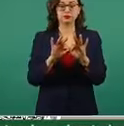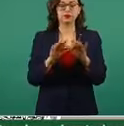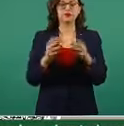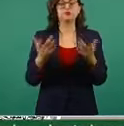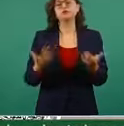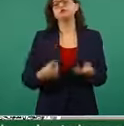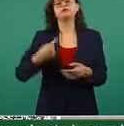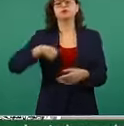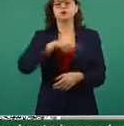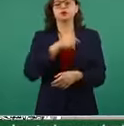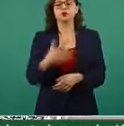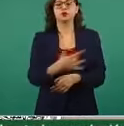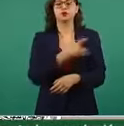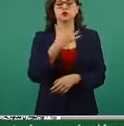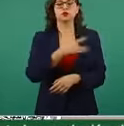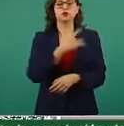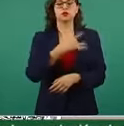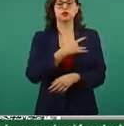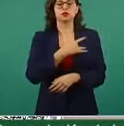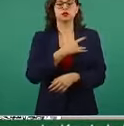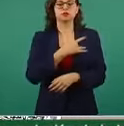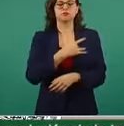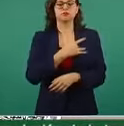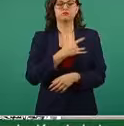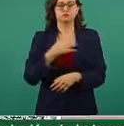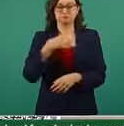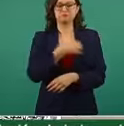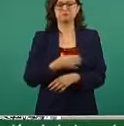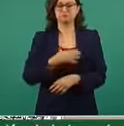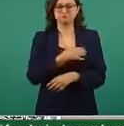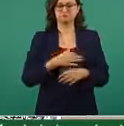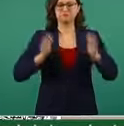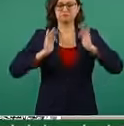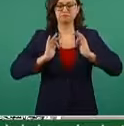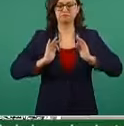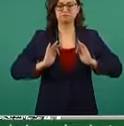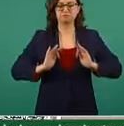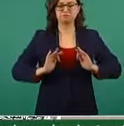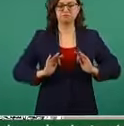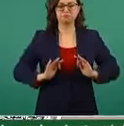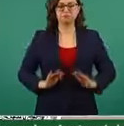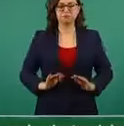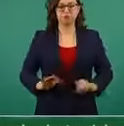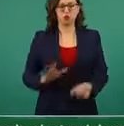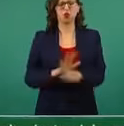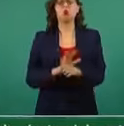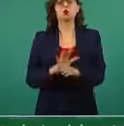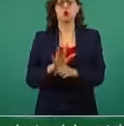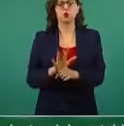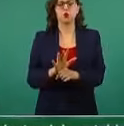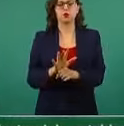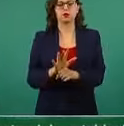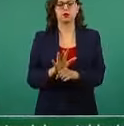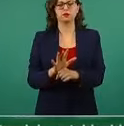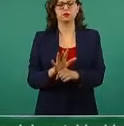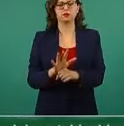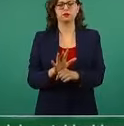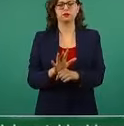da más tranquilidad es de que están bajando